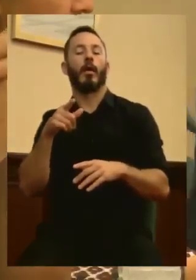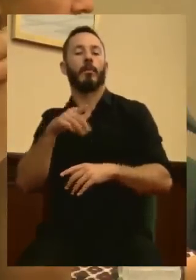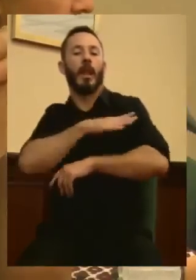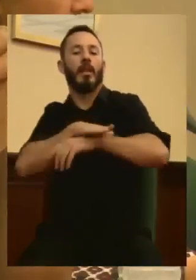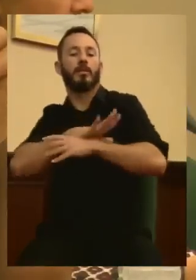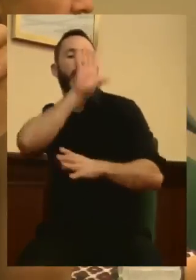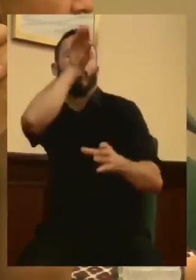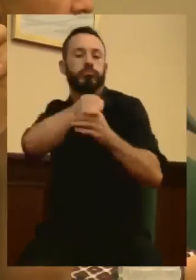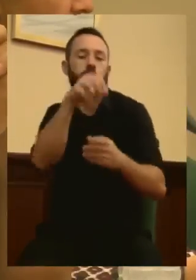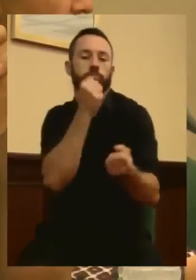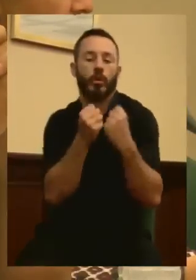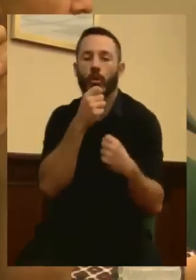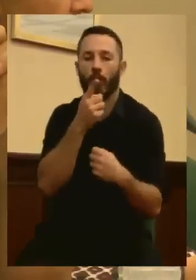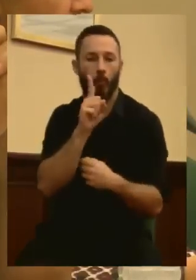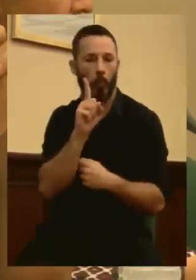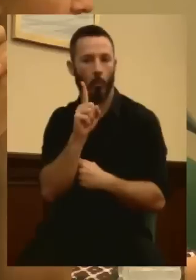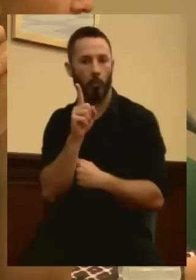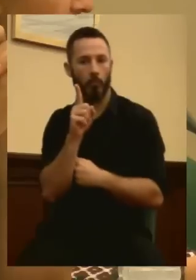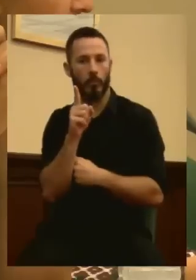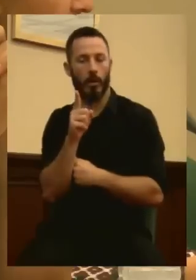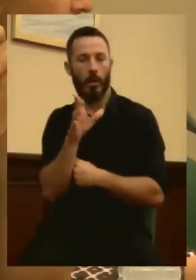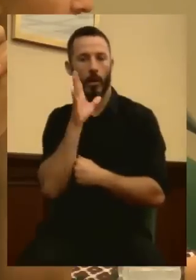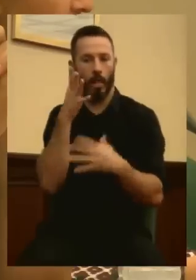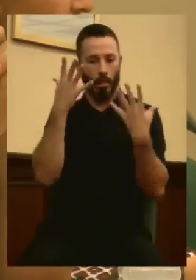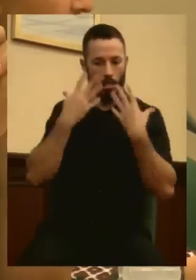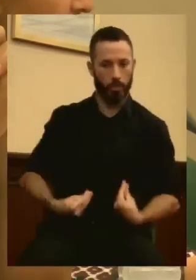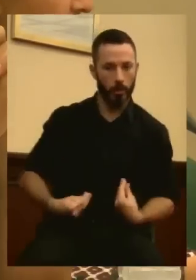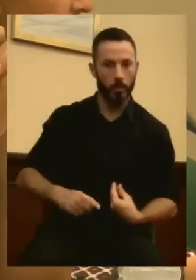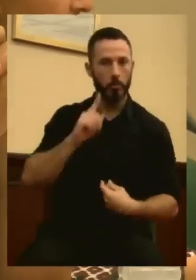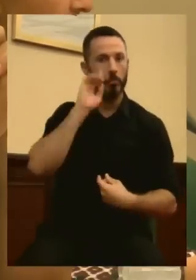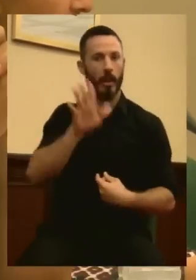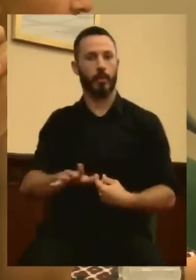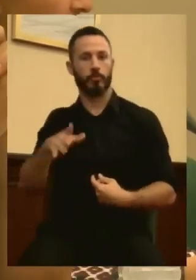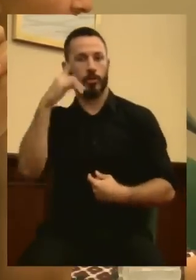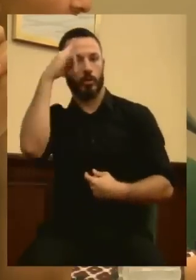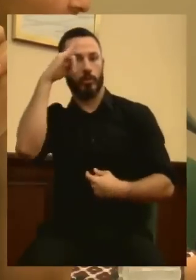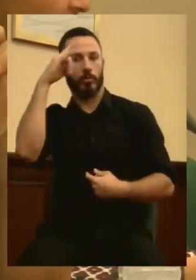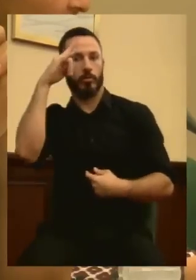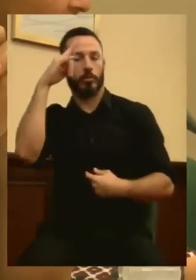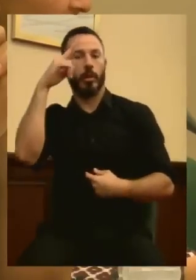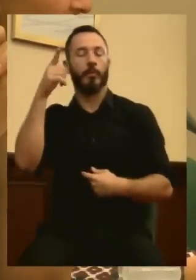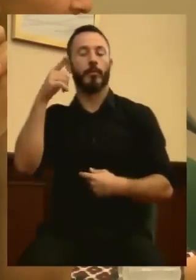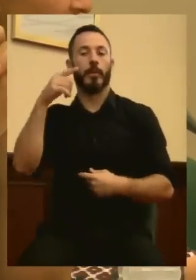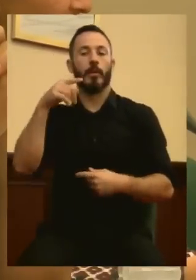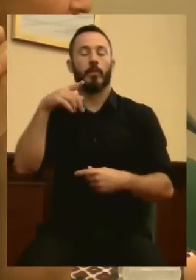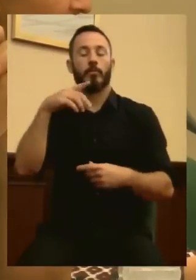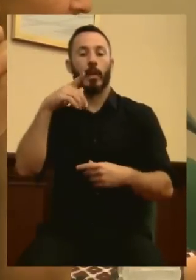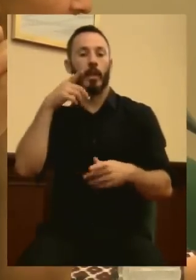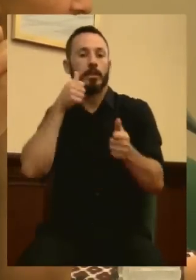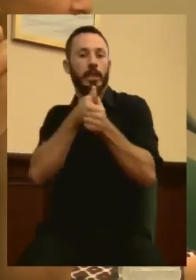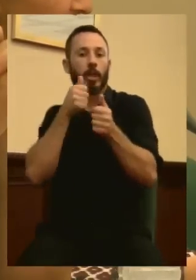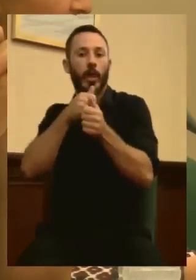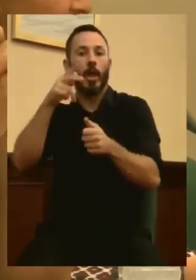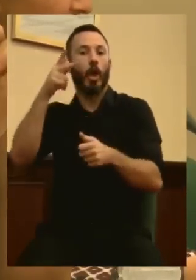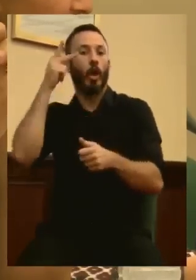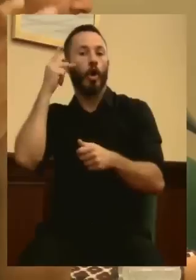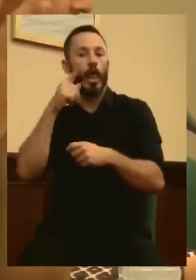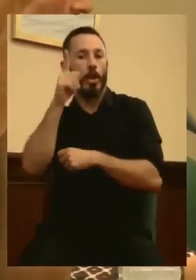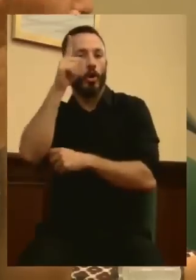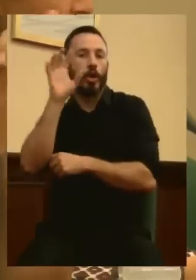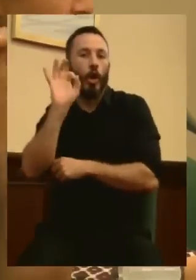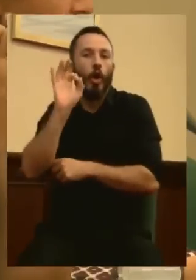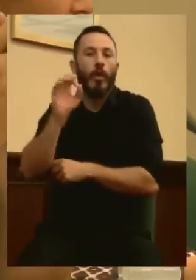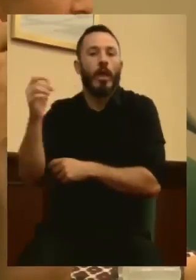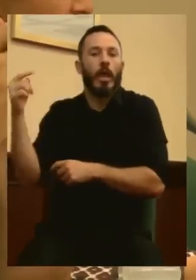¡Qué decepción! A ver si van a ser ustedes ahora seguidores de Corea del Norte o de la extinta Unión Soviética. O